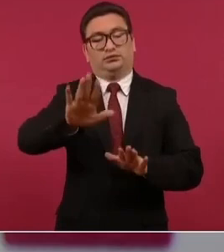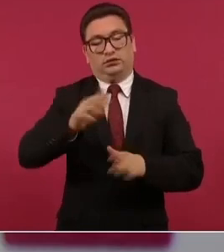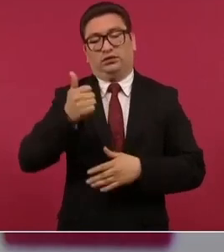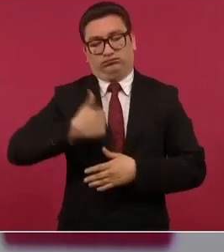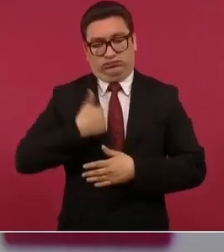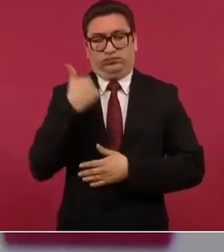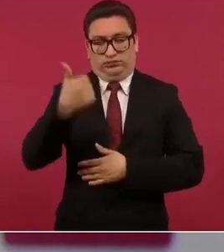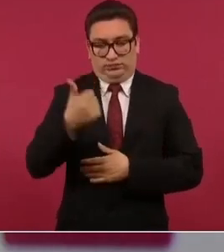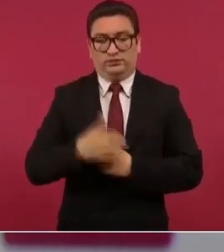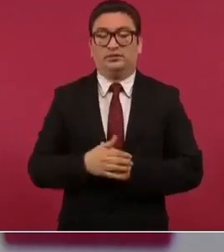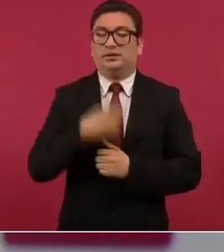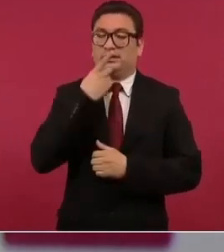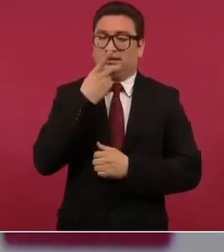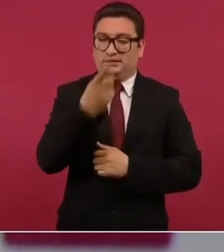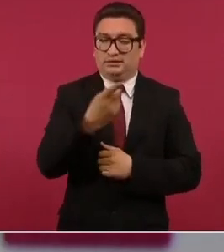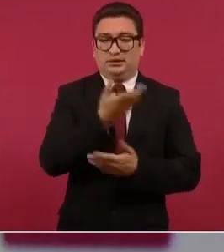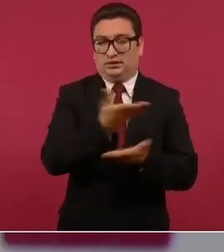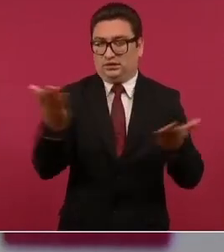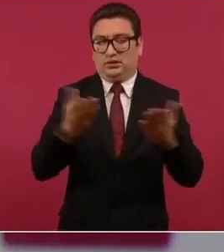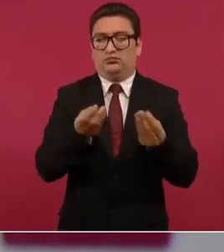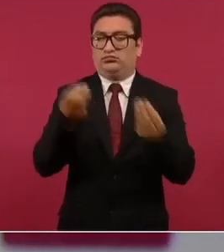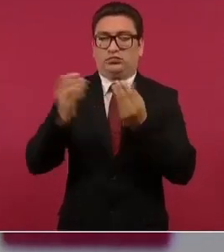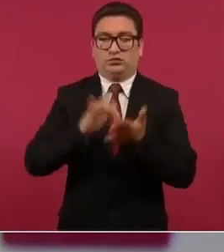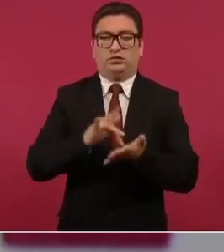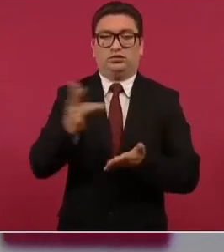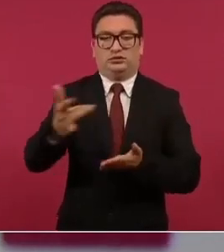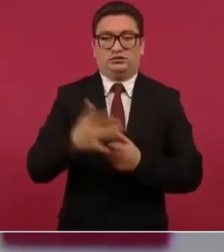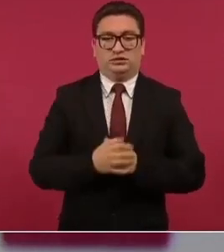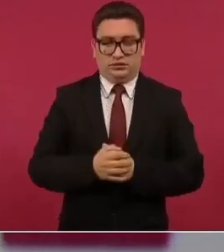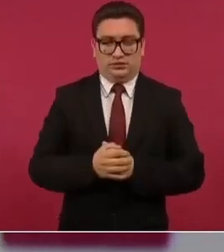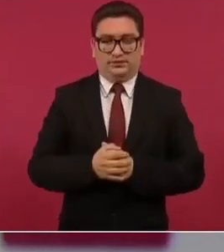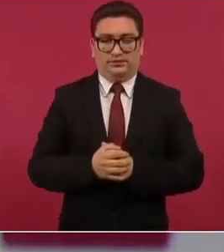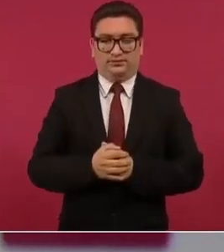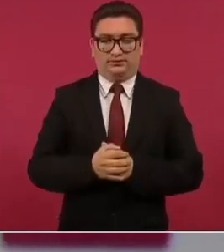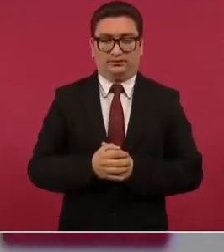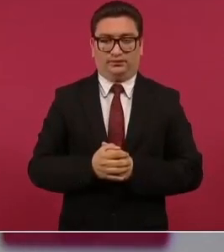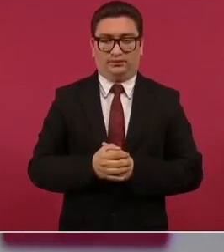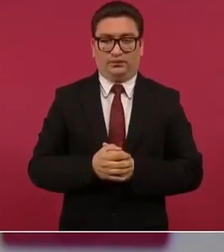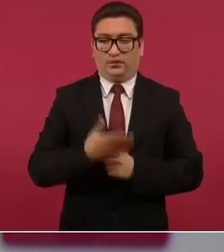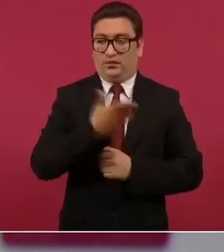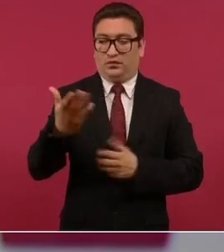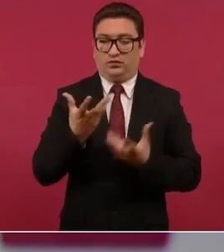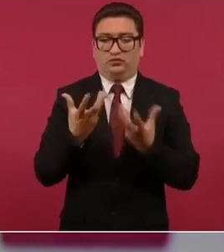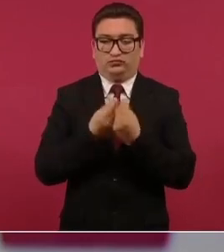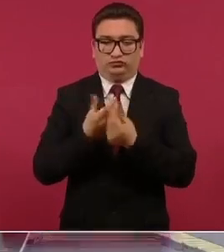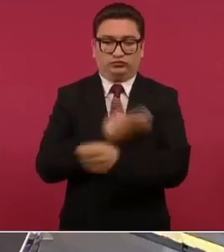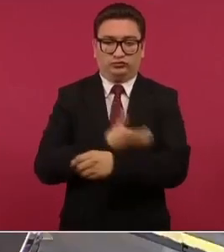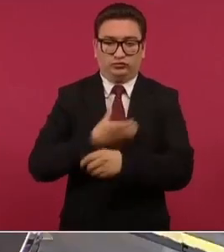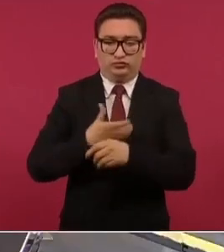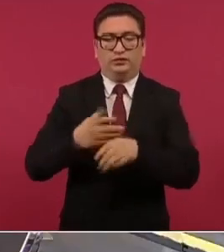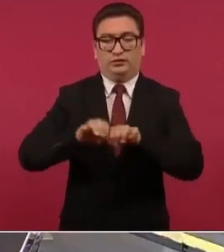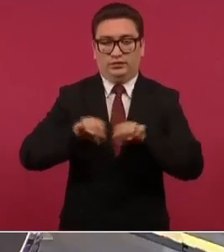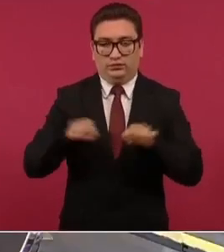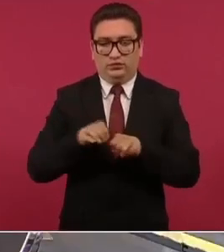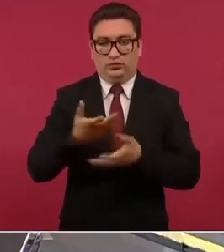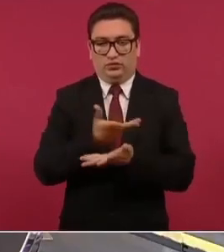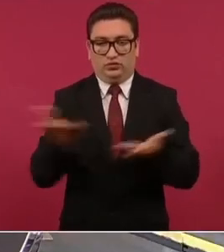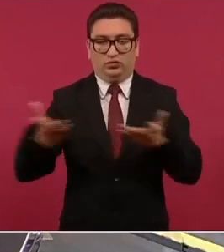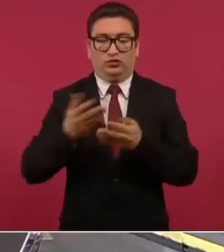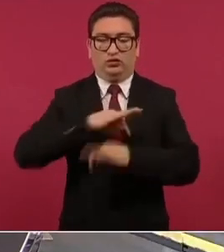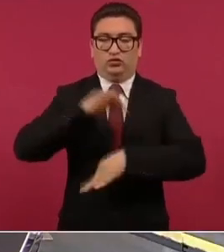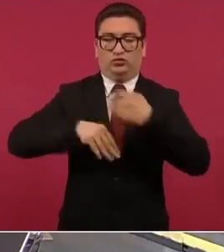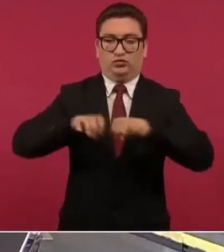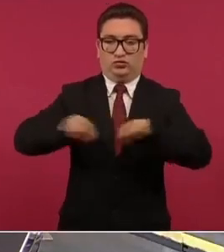para agradecerles muchos a nuestros colaboradores a todo este